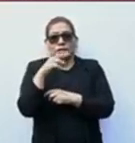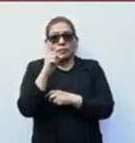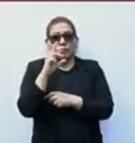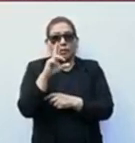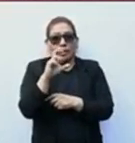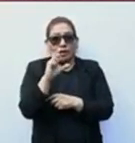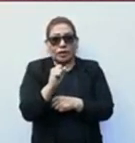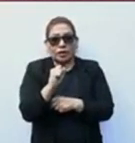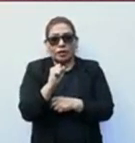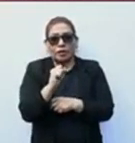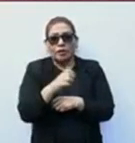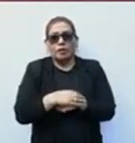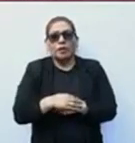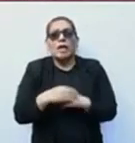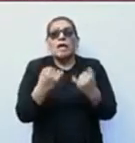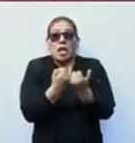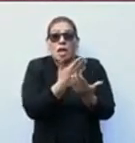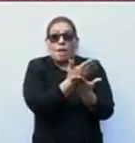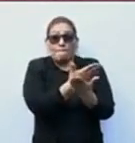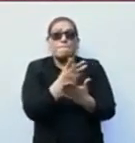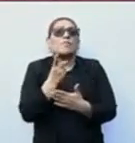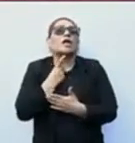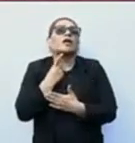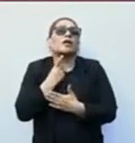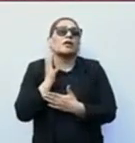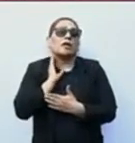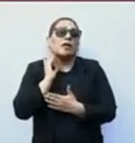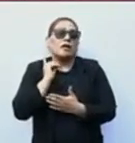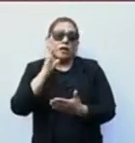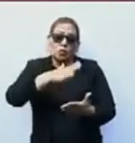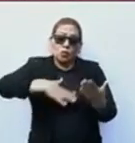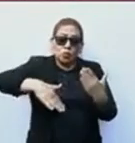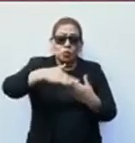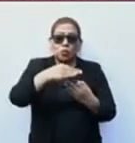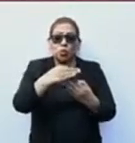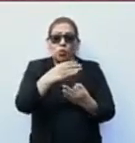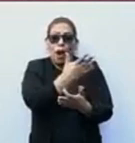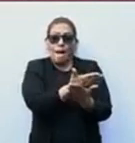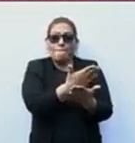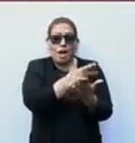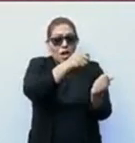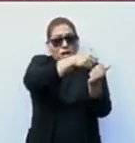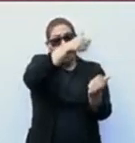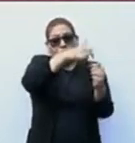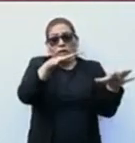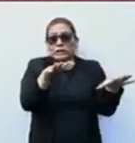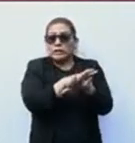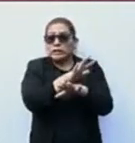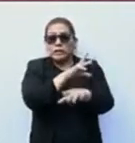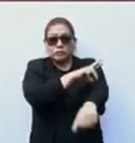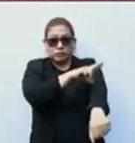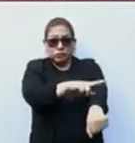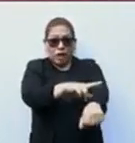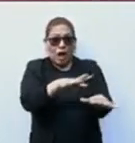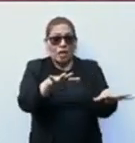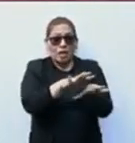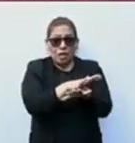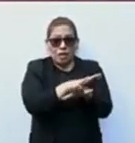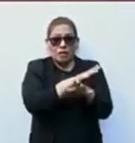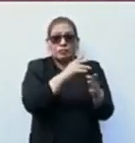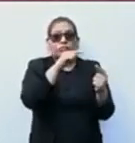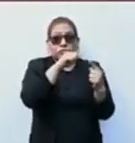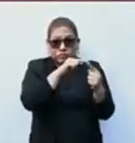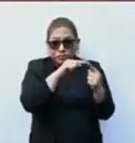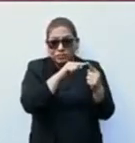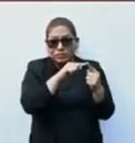Le pidió a los diputados que esta pensión quedara como un derecho en la Constitución, lo que significa